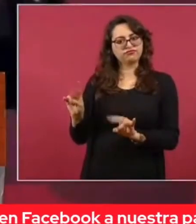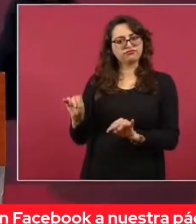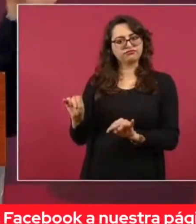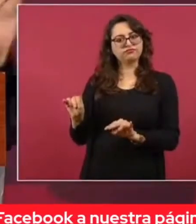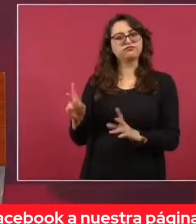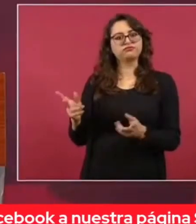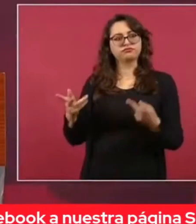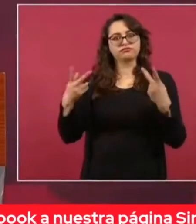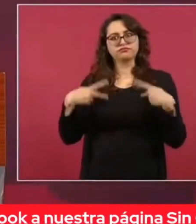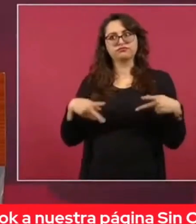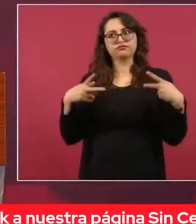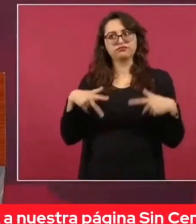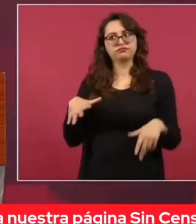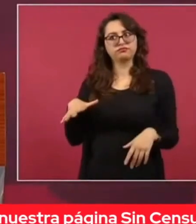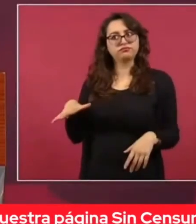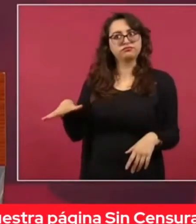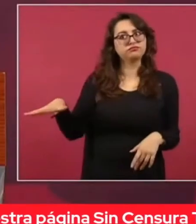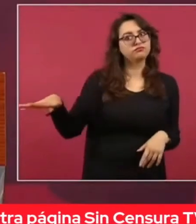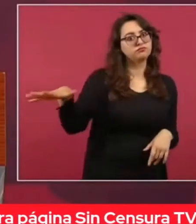informar a la gente,